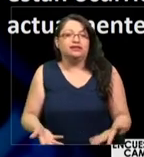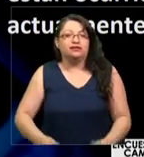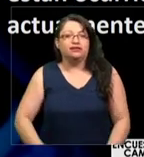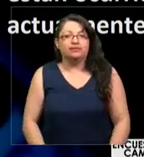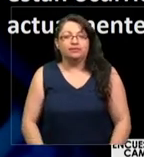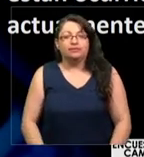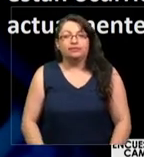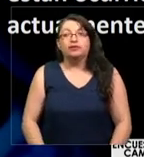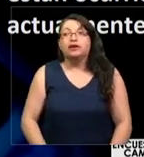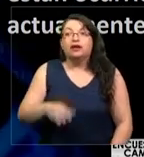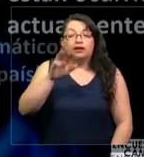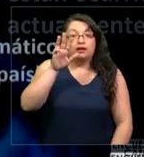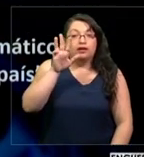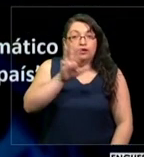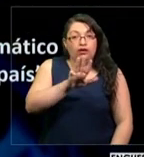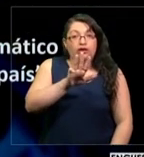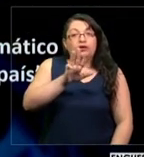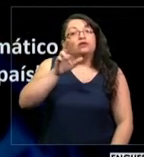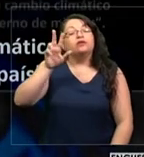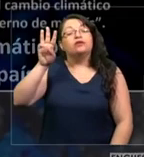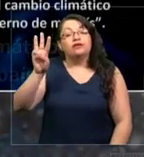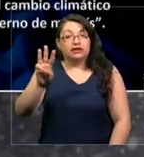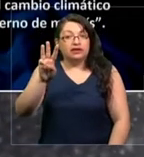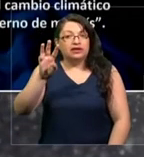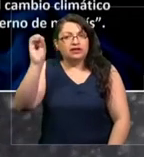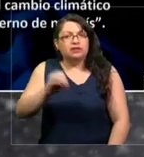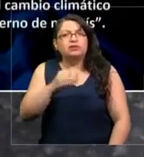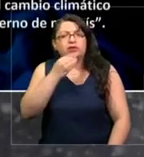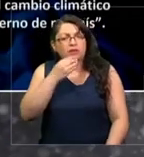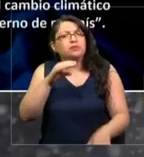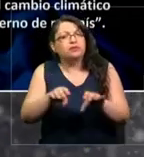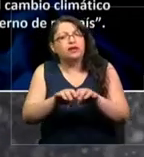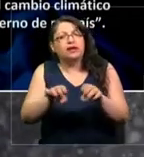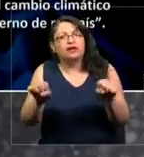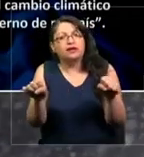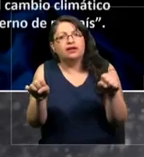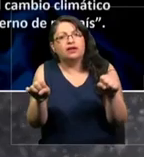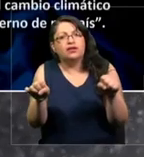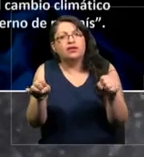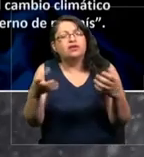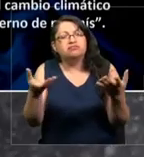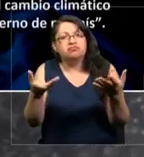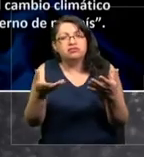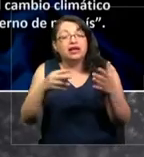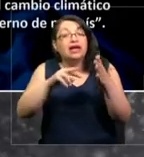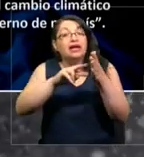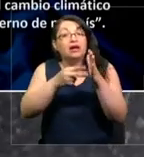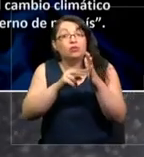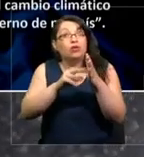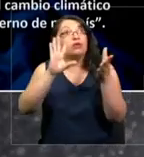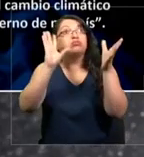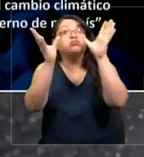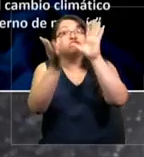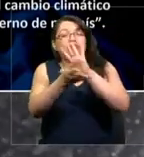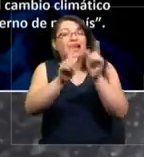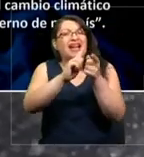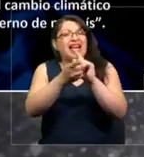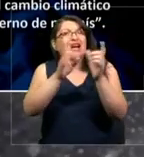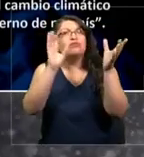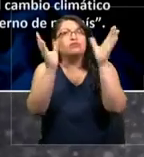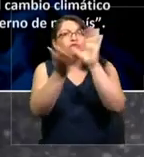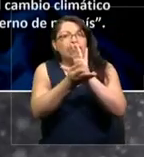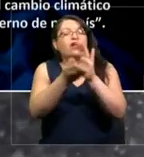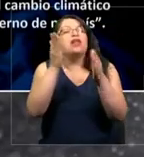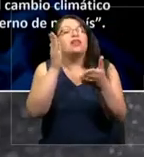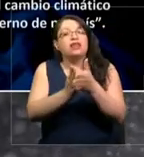Y un mismo 93% está de acuerdo con que el cambio climático tiene que ser una prioridad